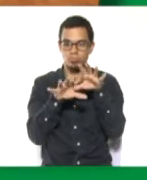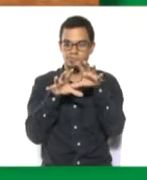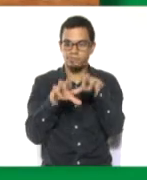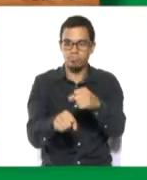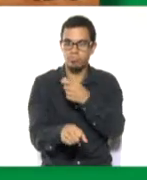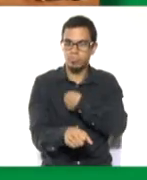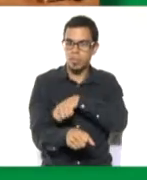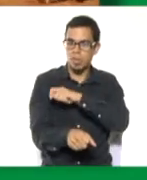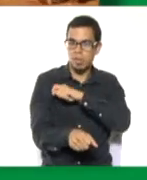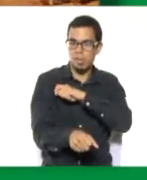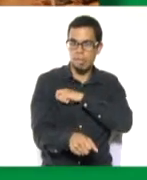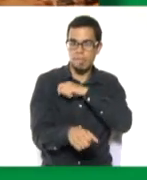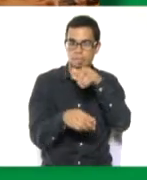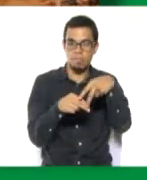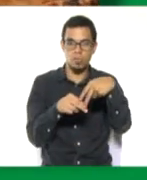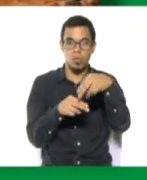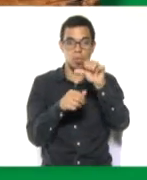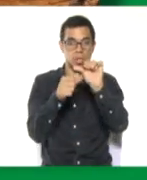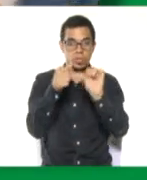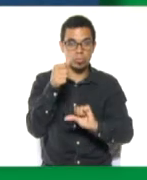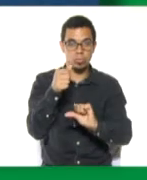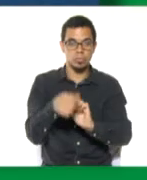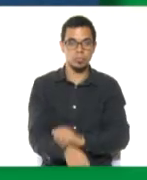español sobre el sur del continente.